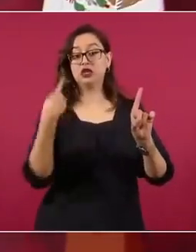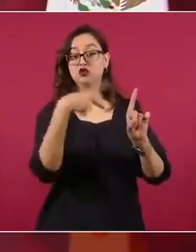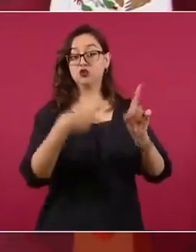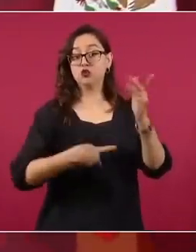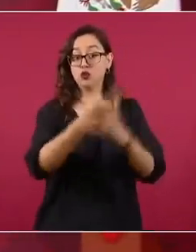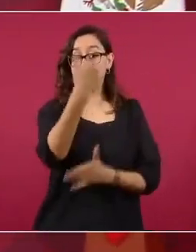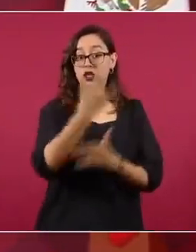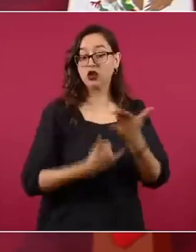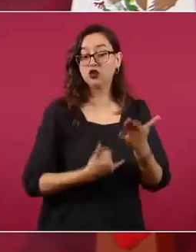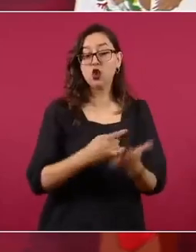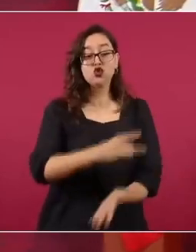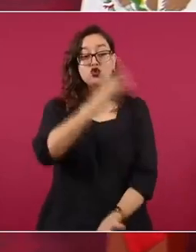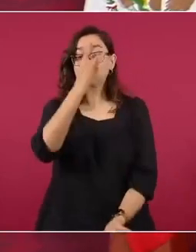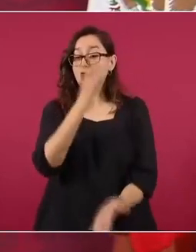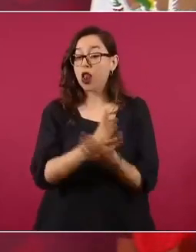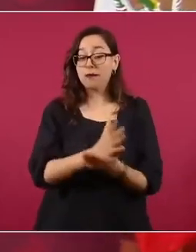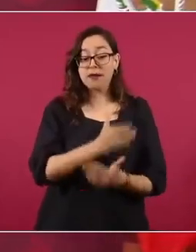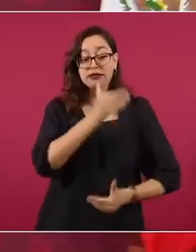Congreso